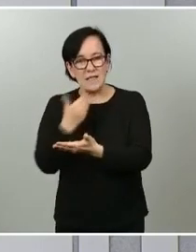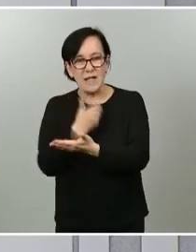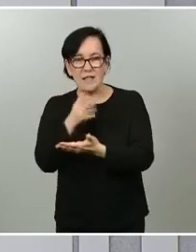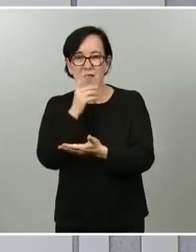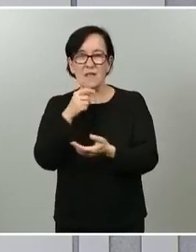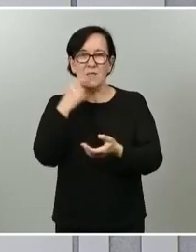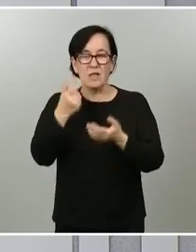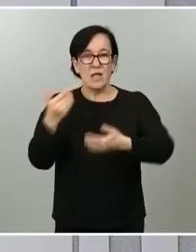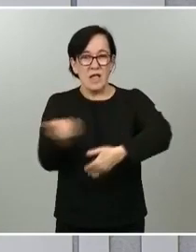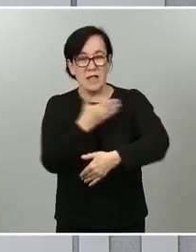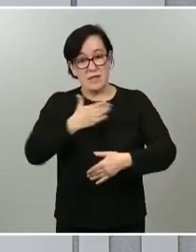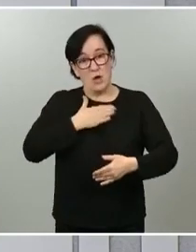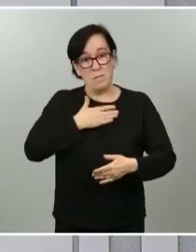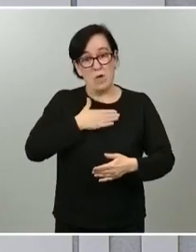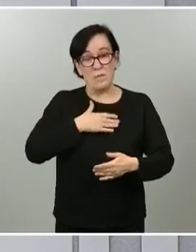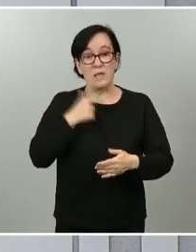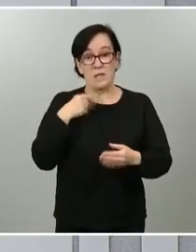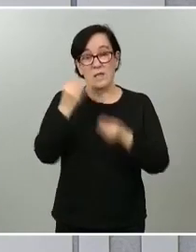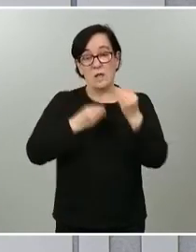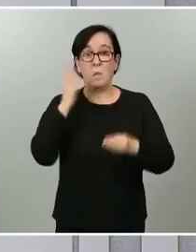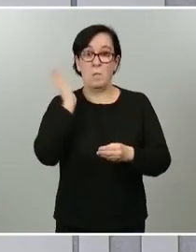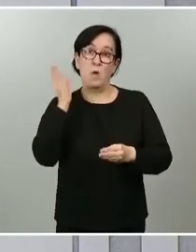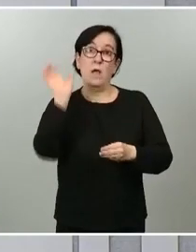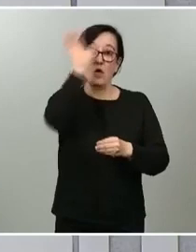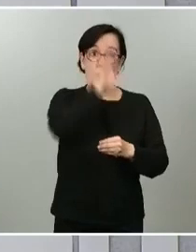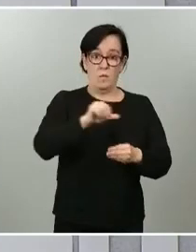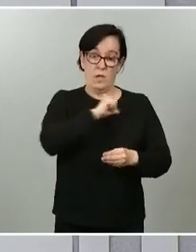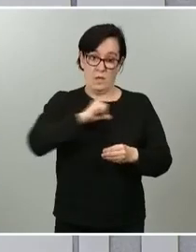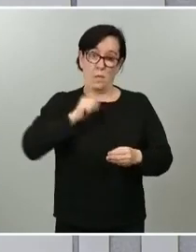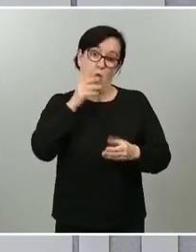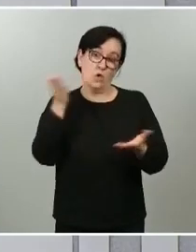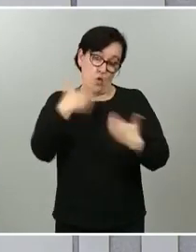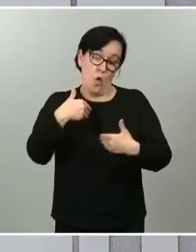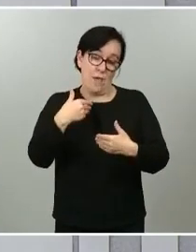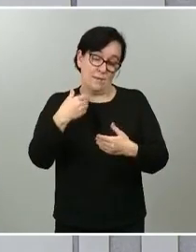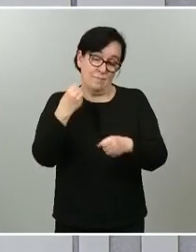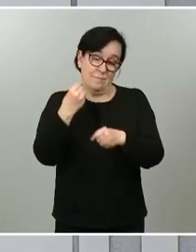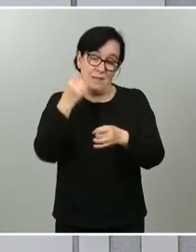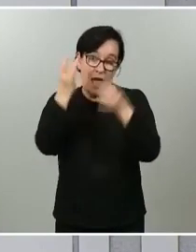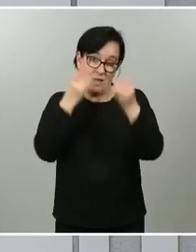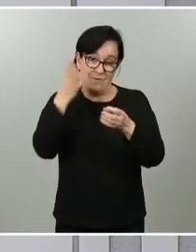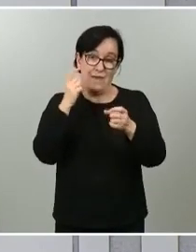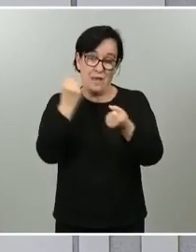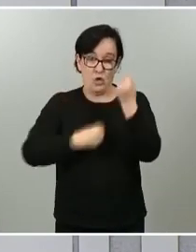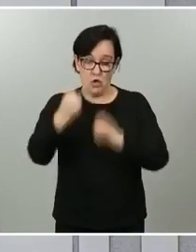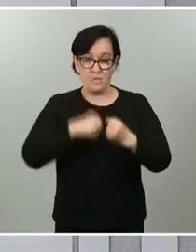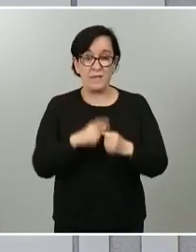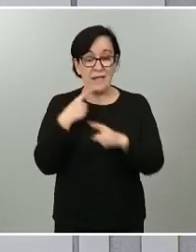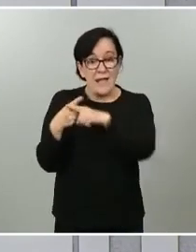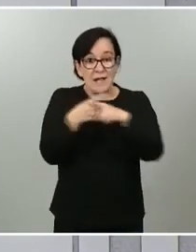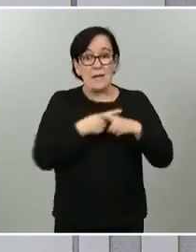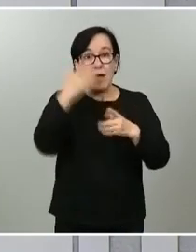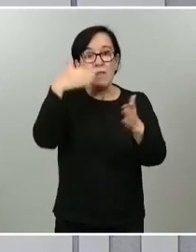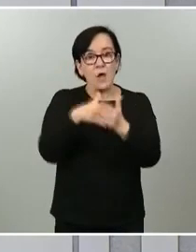los ingresos propios que sufrirán las comunidades por esta menor actividad. El reparto este último de los 5.000 se va a